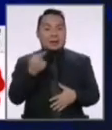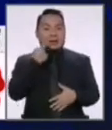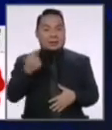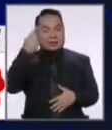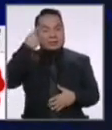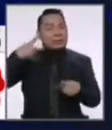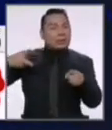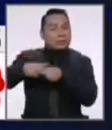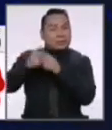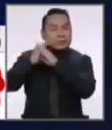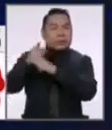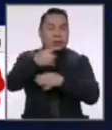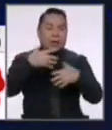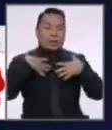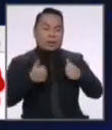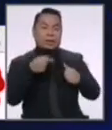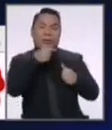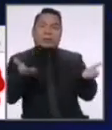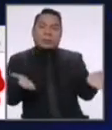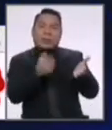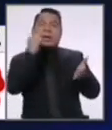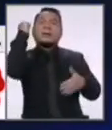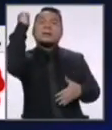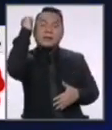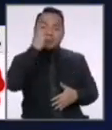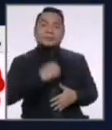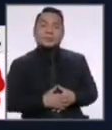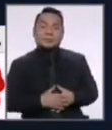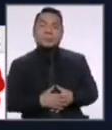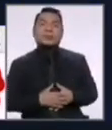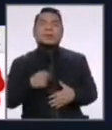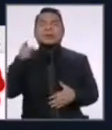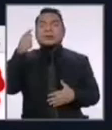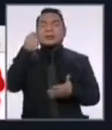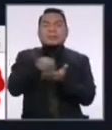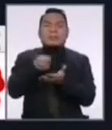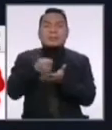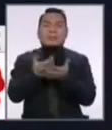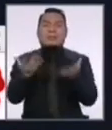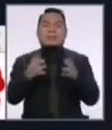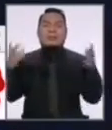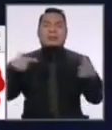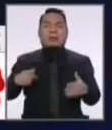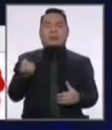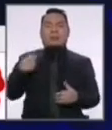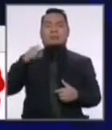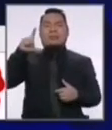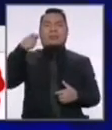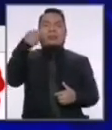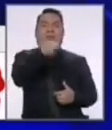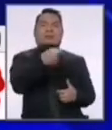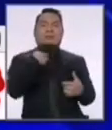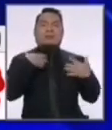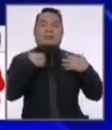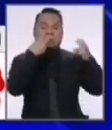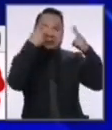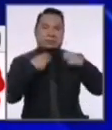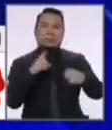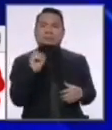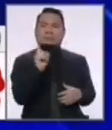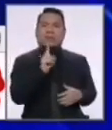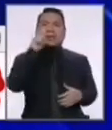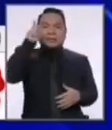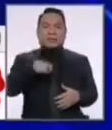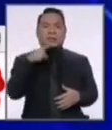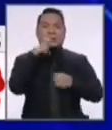para que la salud pueda ser considerada un derecho y no dependa del tamaño de tu billetera. Necesitamos un país